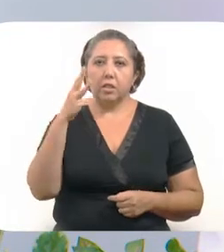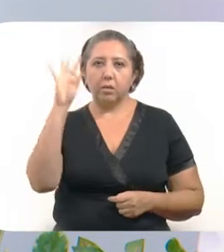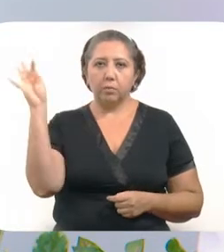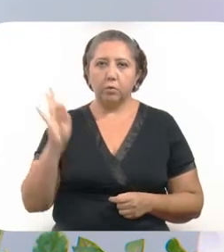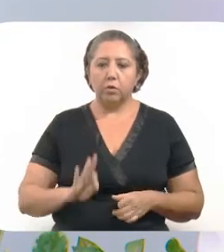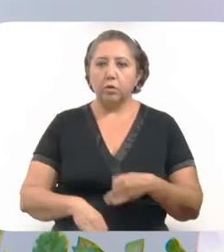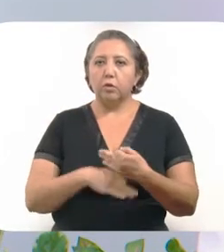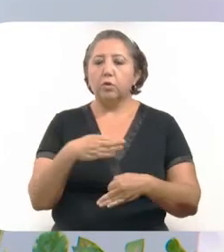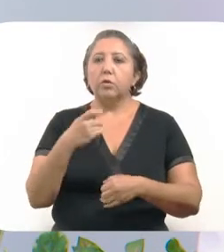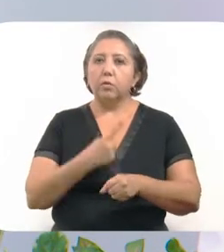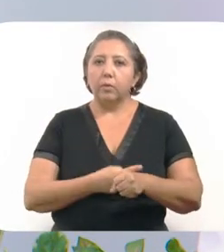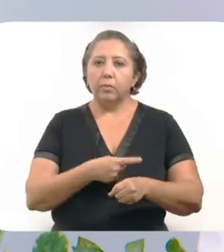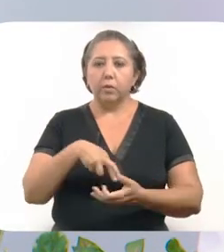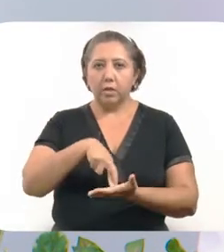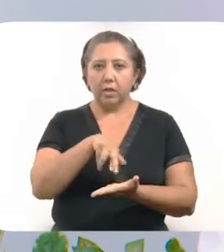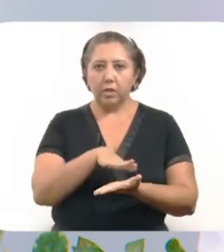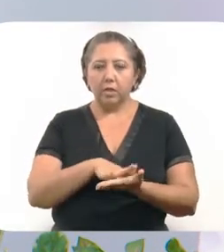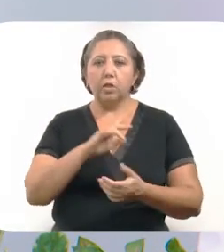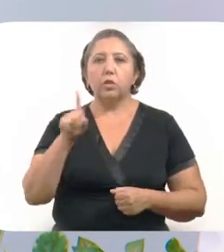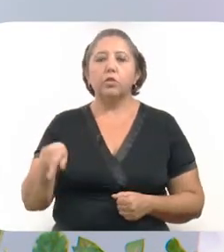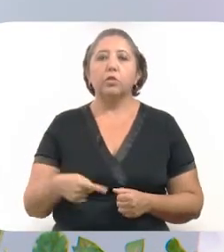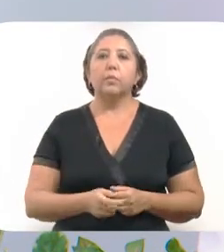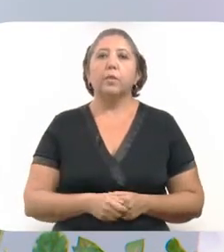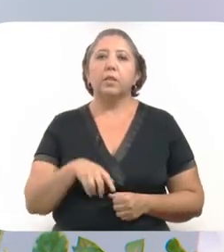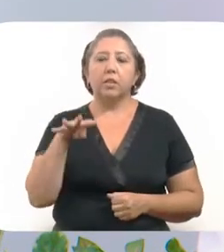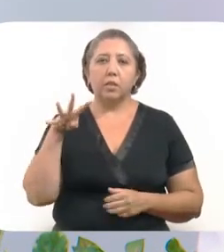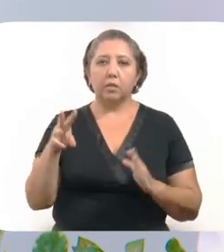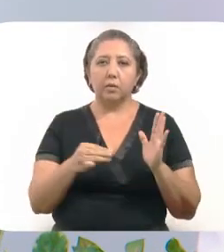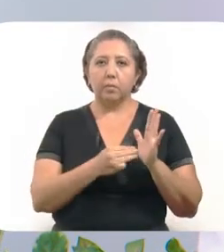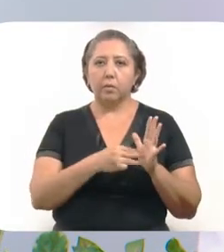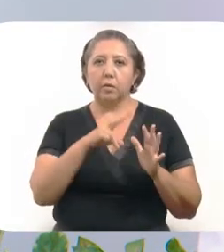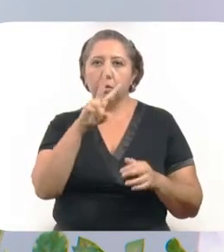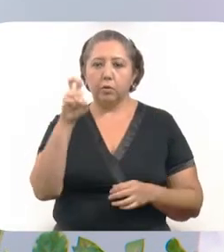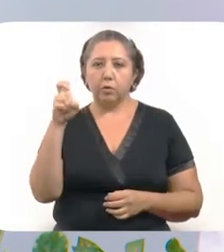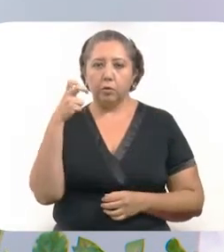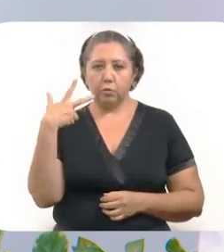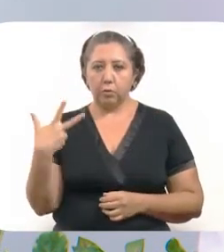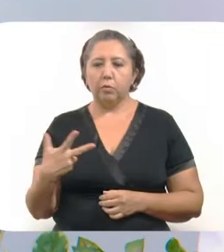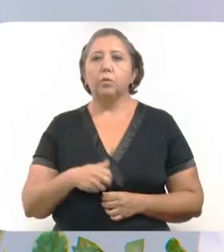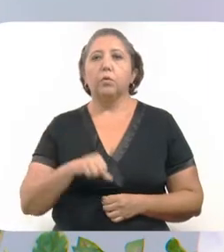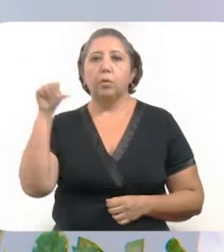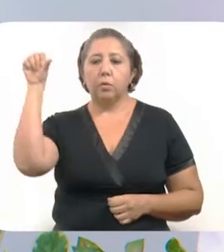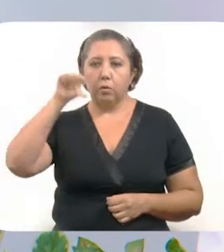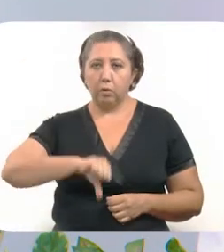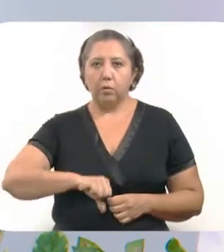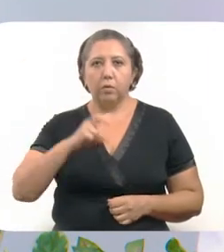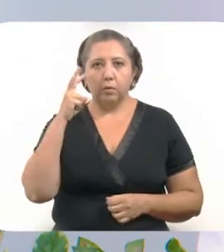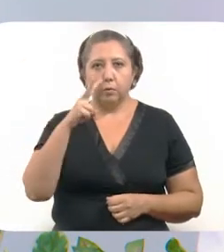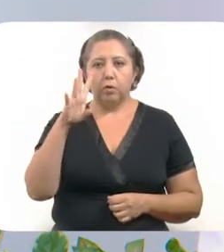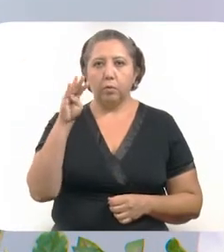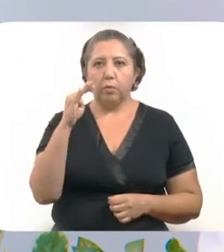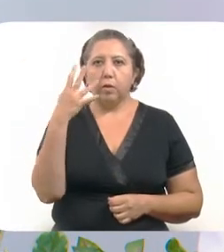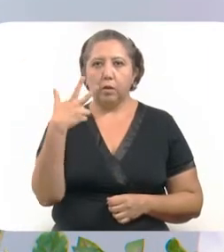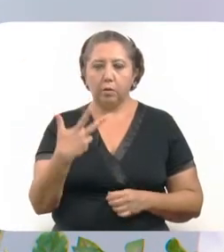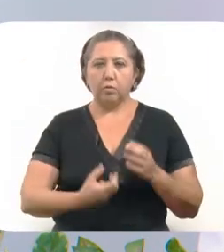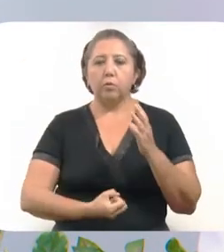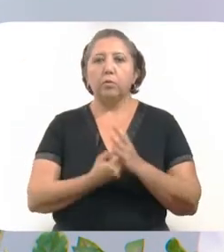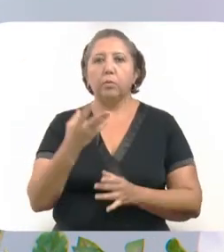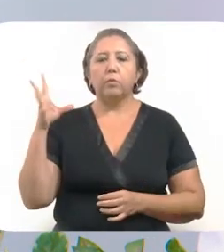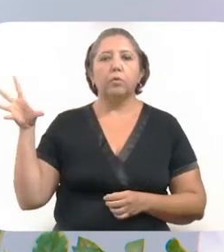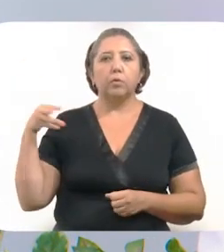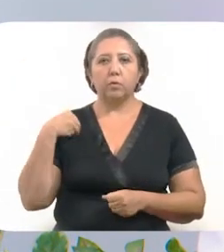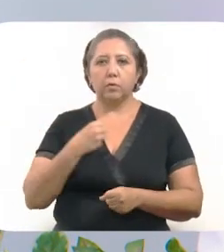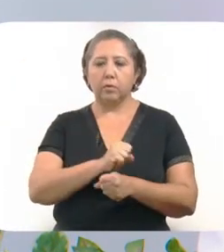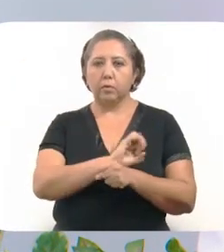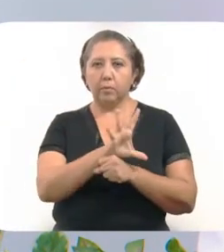del total de contagios registrados, que son 19,208. Hoy se detectaron 98 nuevos contagios